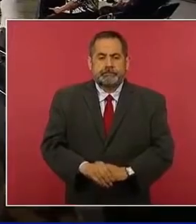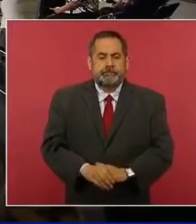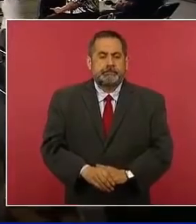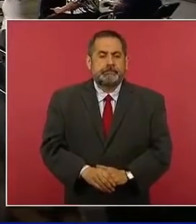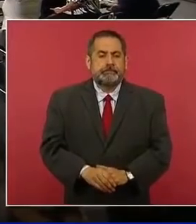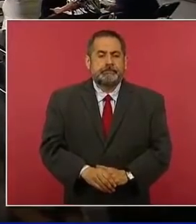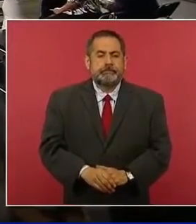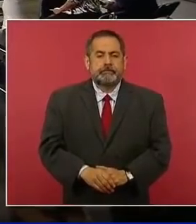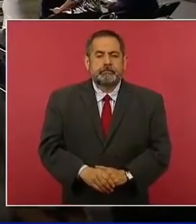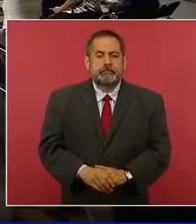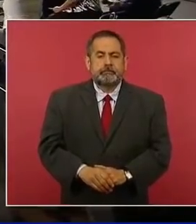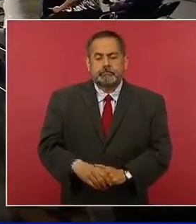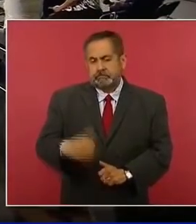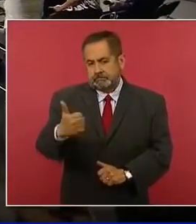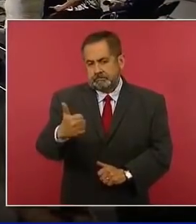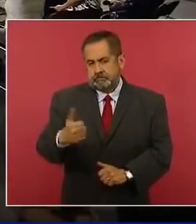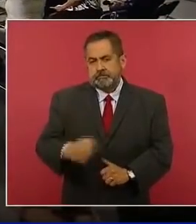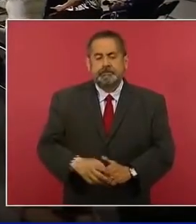seis.